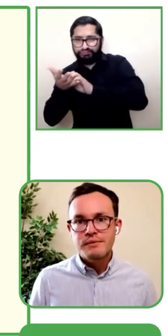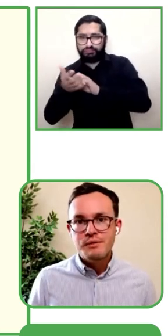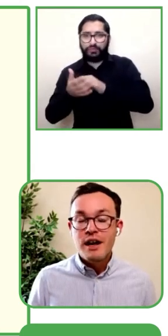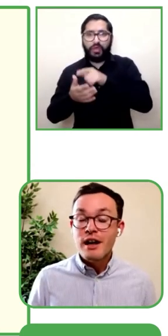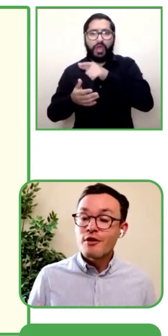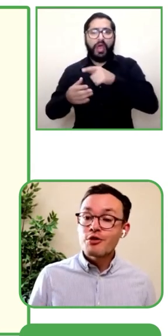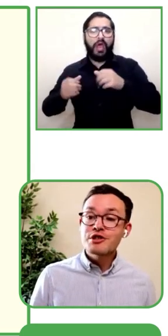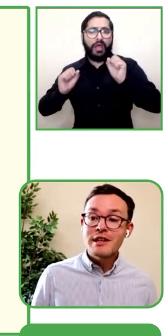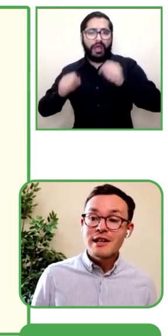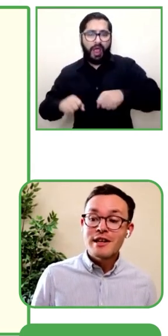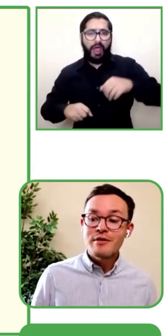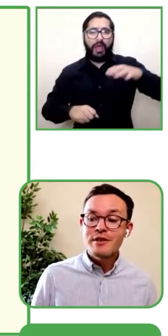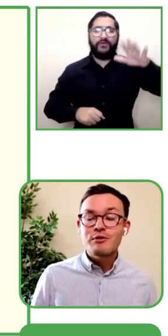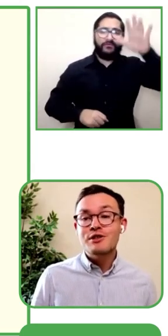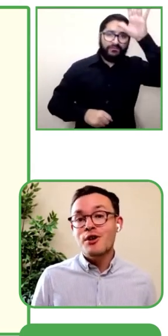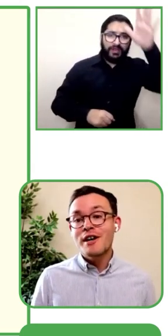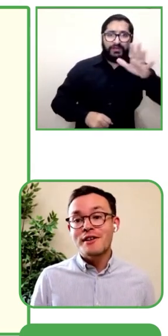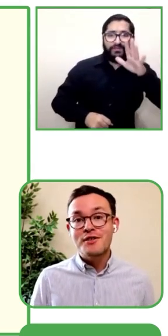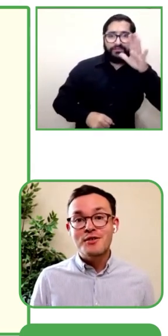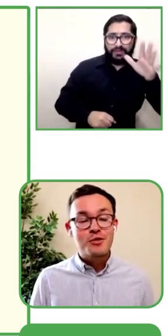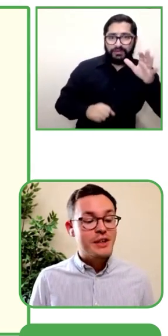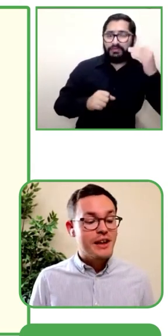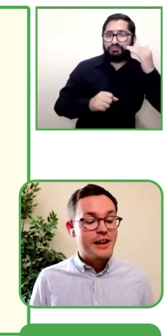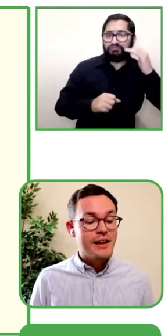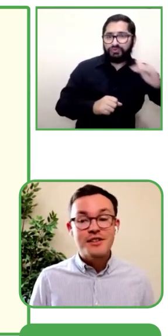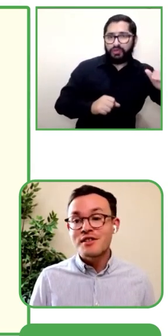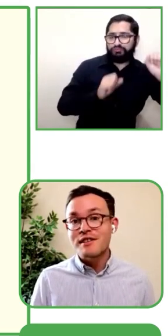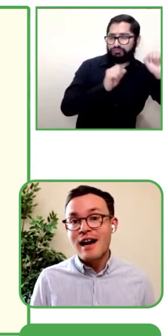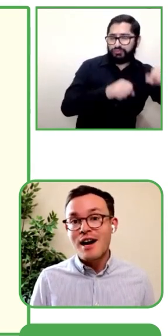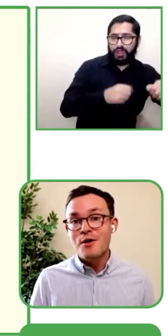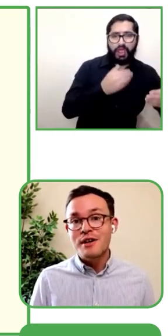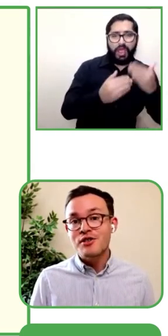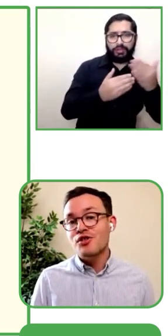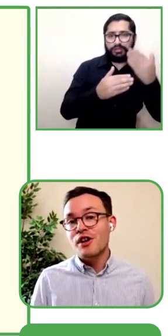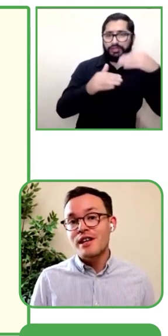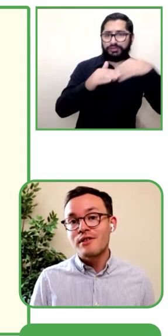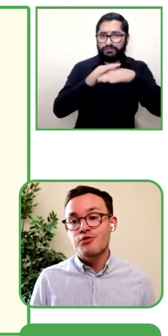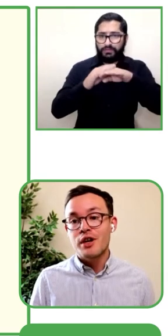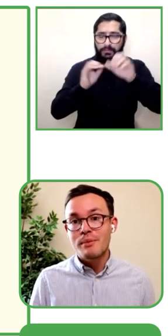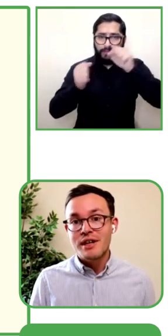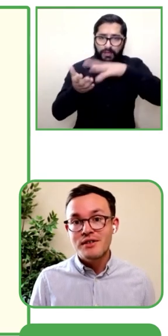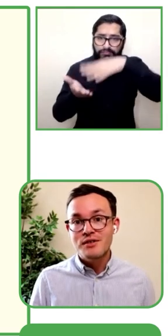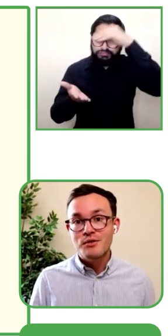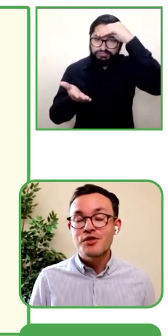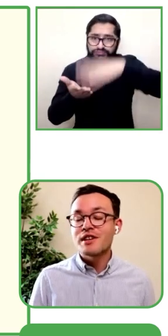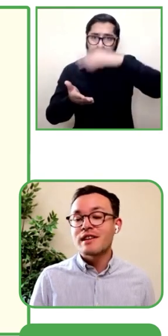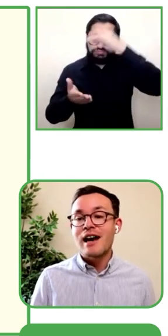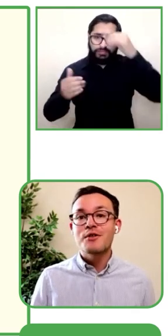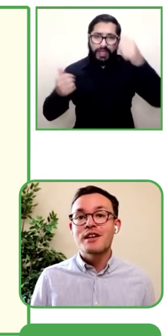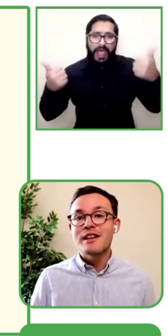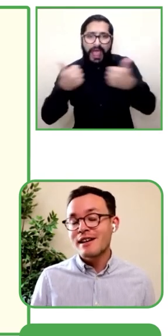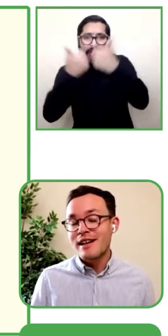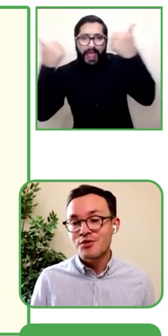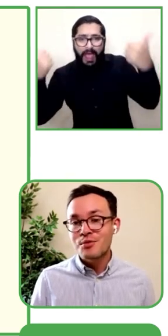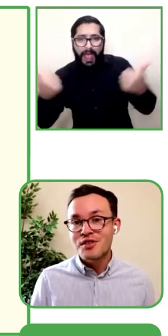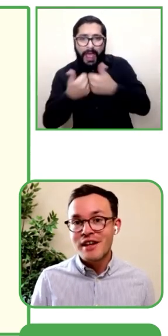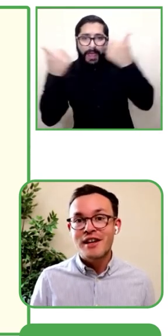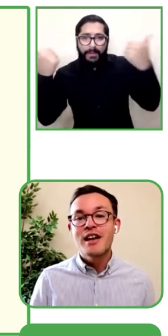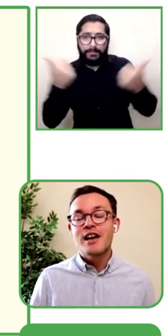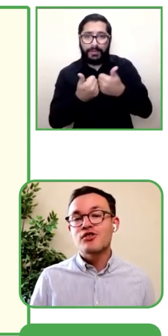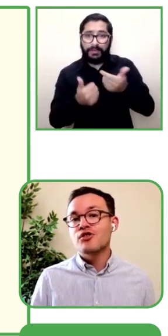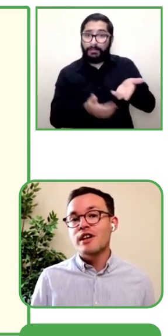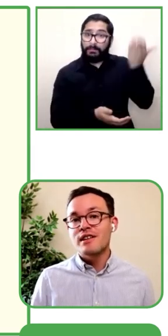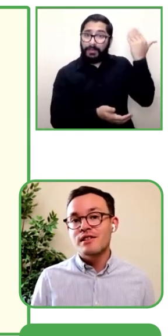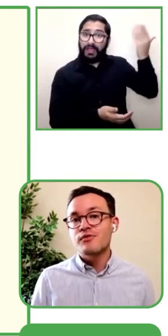Y lo que se hace es que se aprende a través de juegos. Antes era sentarse y